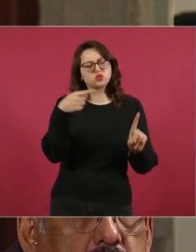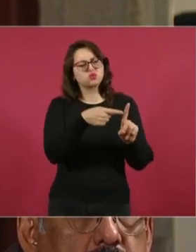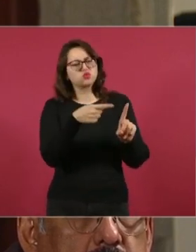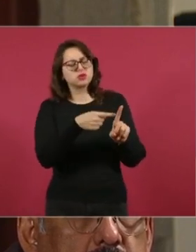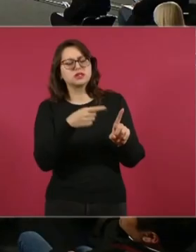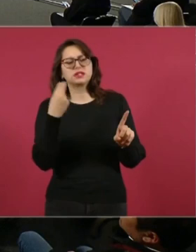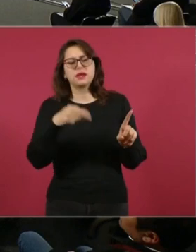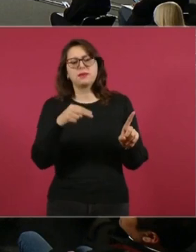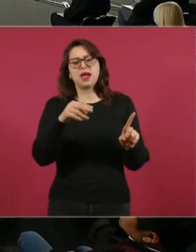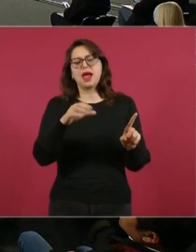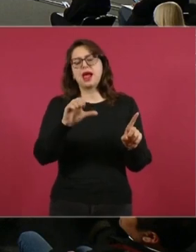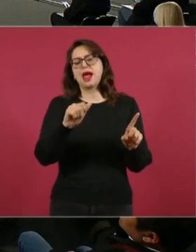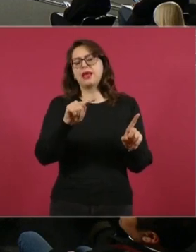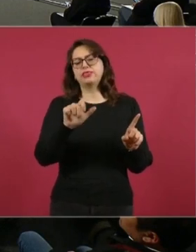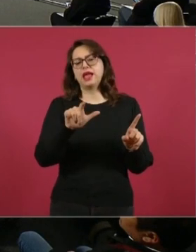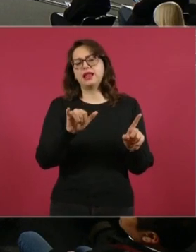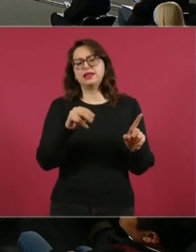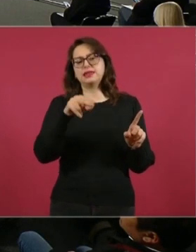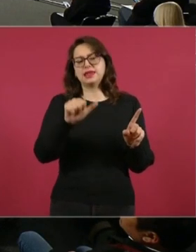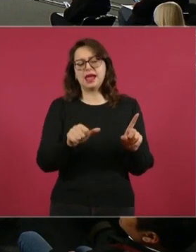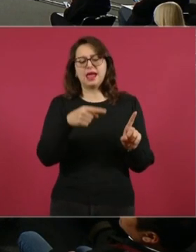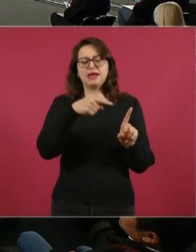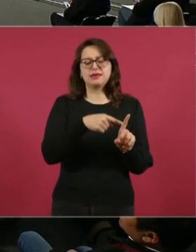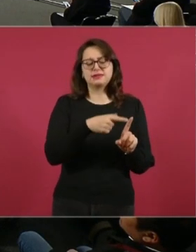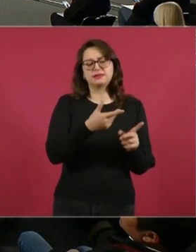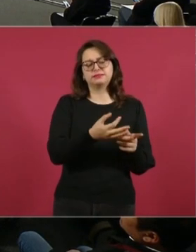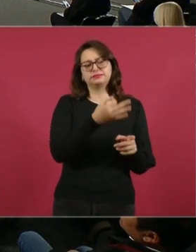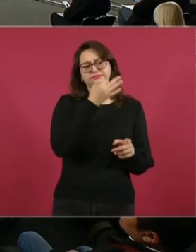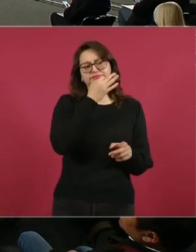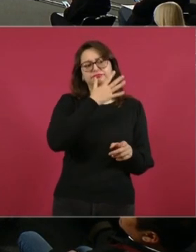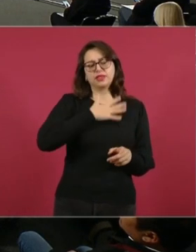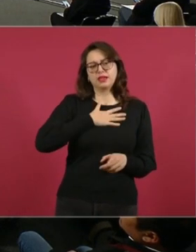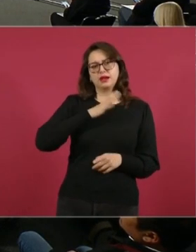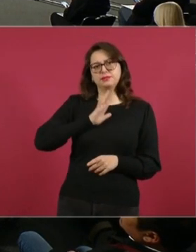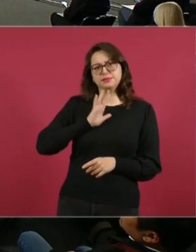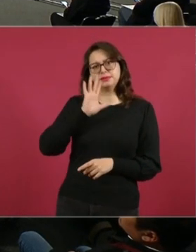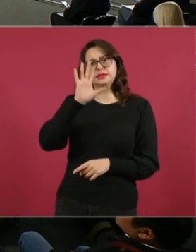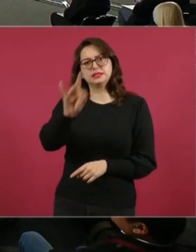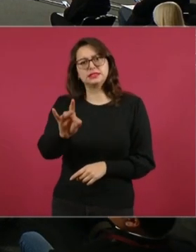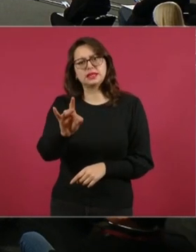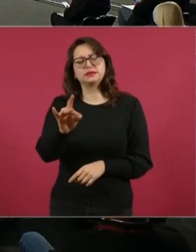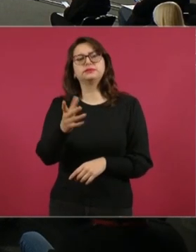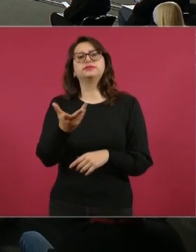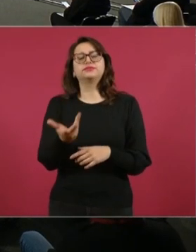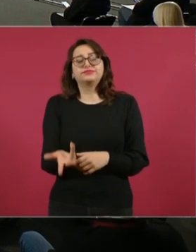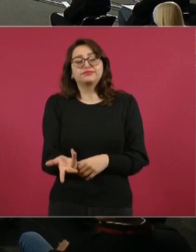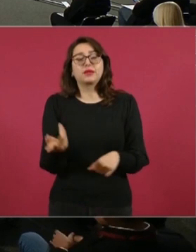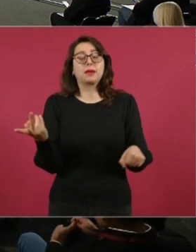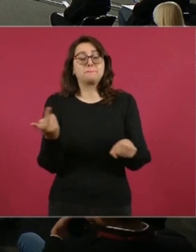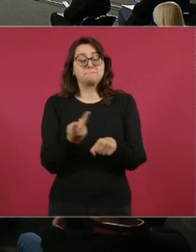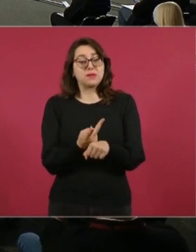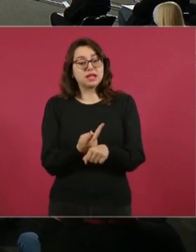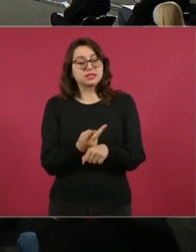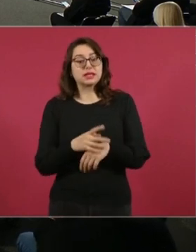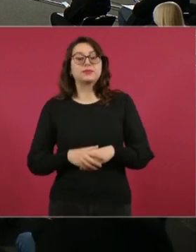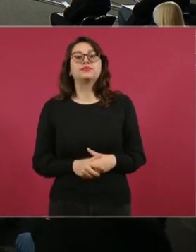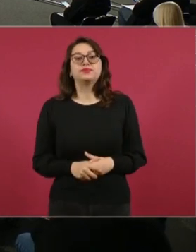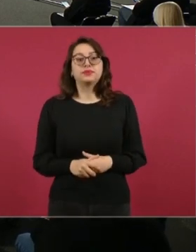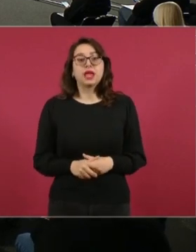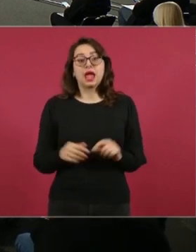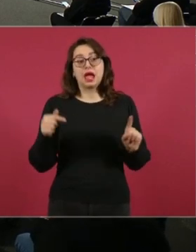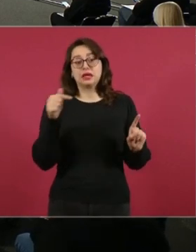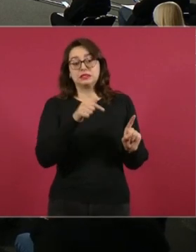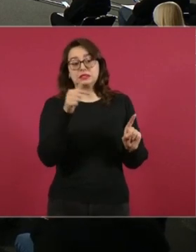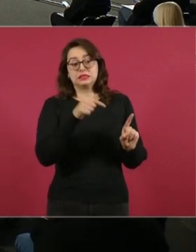se llama, y en algún momento le expuso ella su problemática, su situación. Me contactó porque ella está siendo víctima